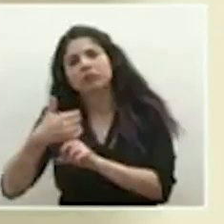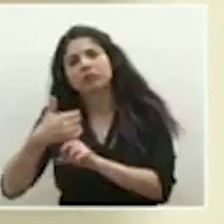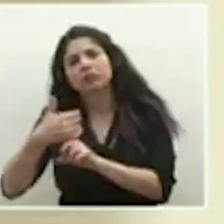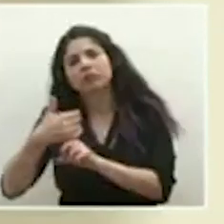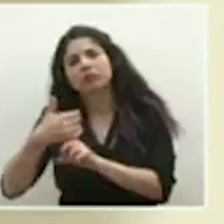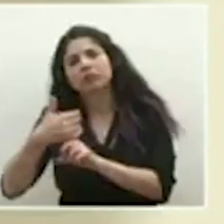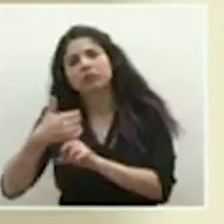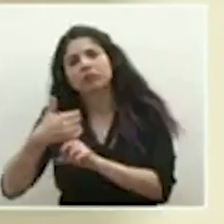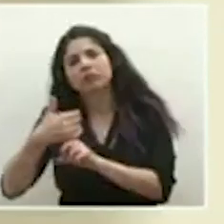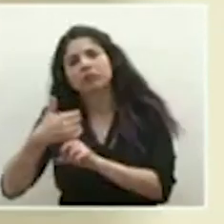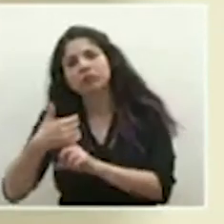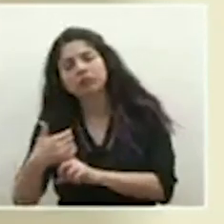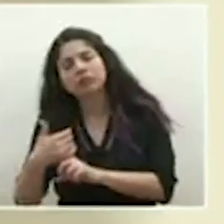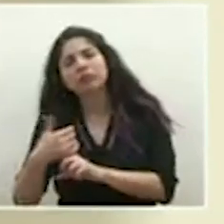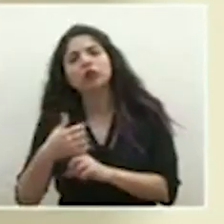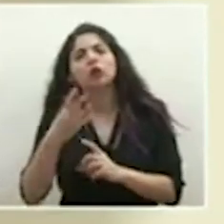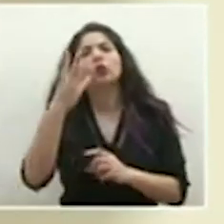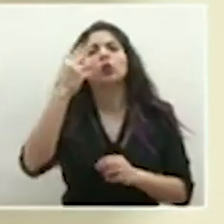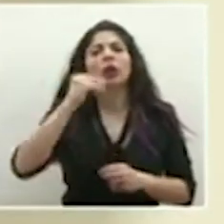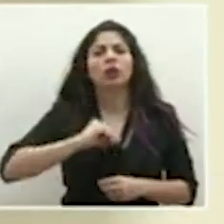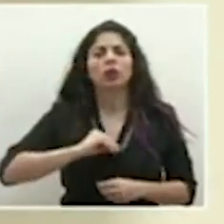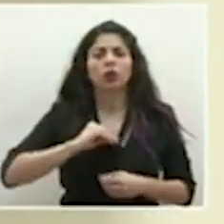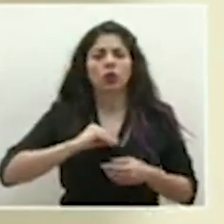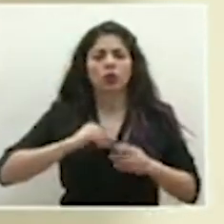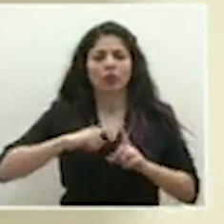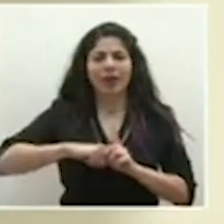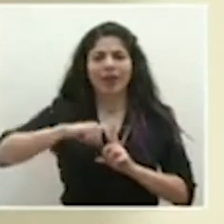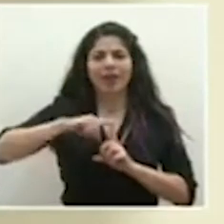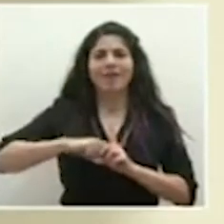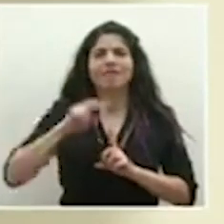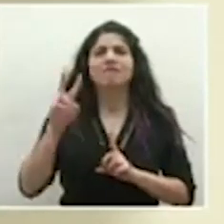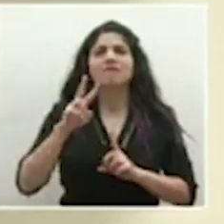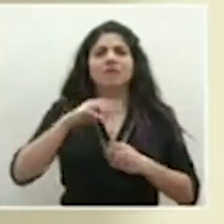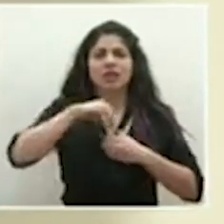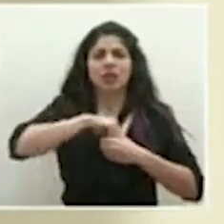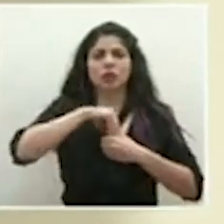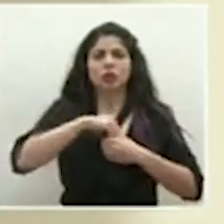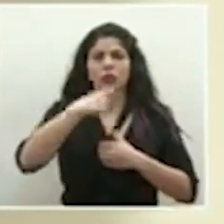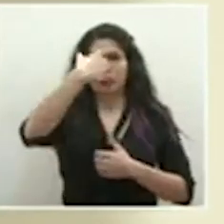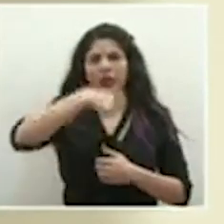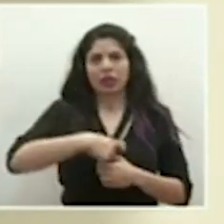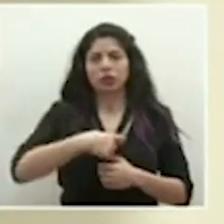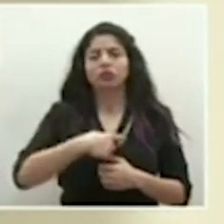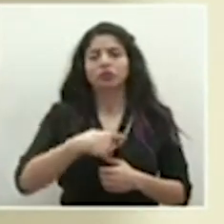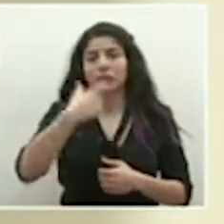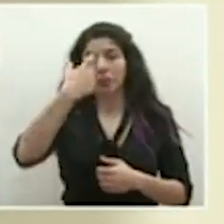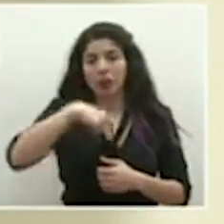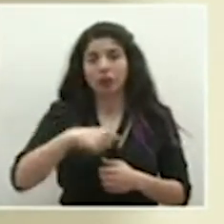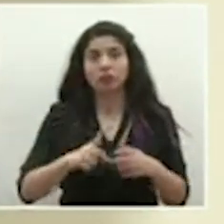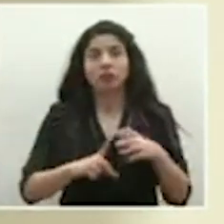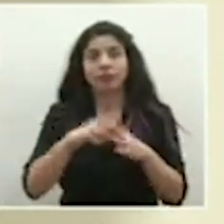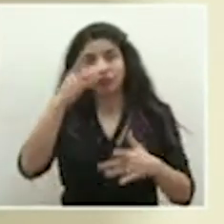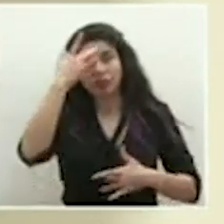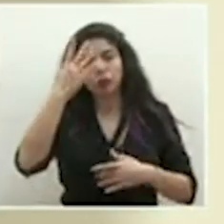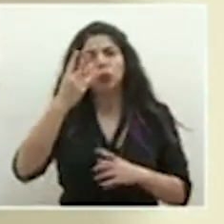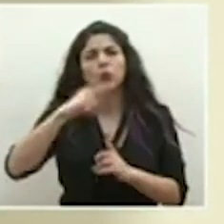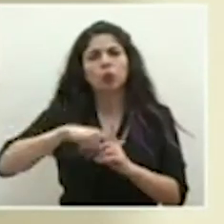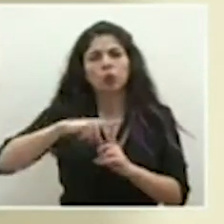viral y en la presencia, en la carga viral en las personas que han reportado, justamente indican que